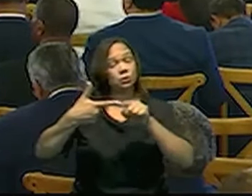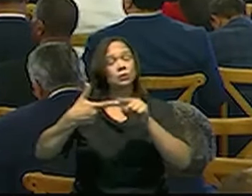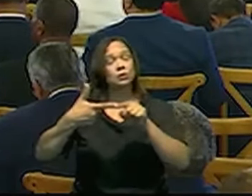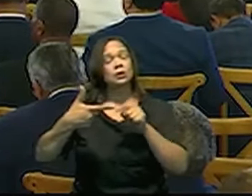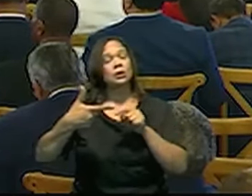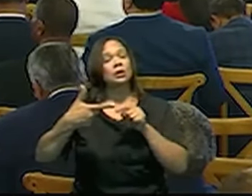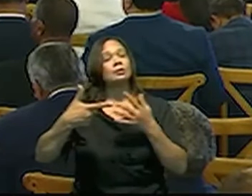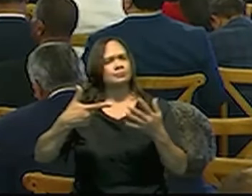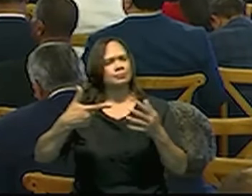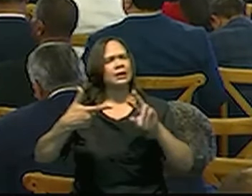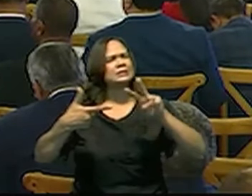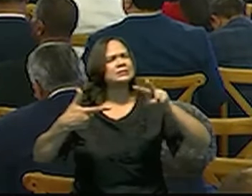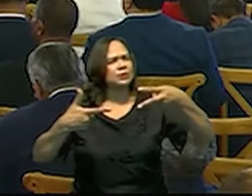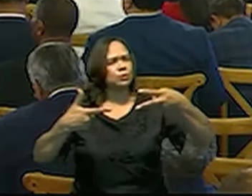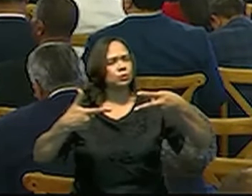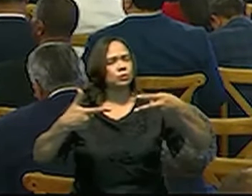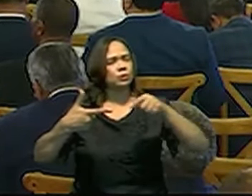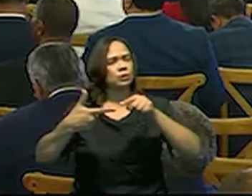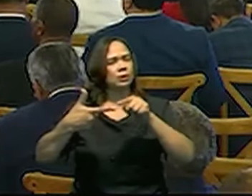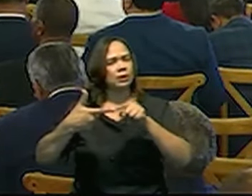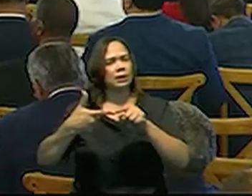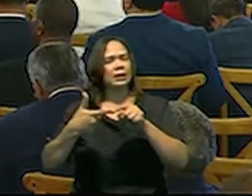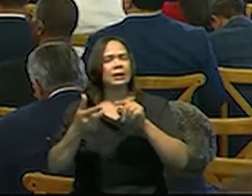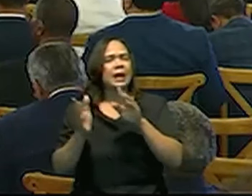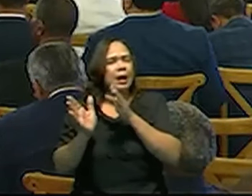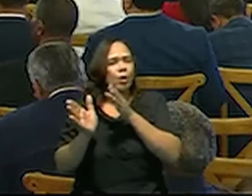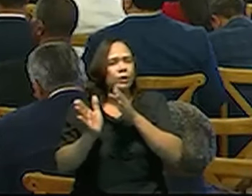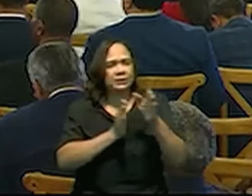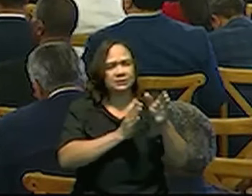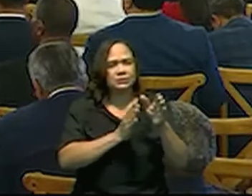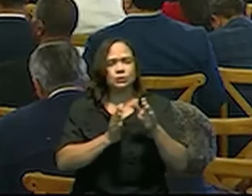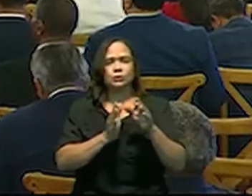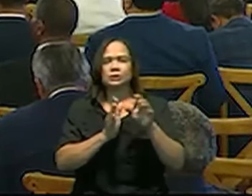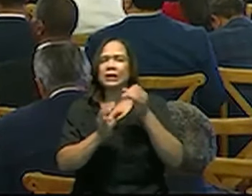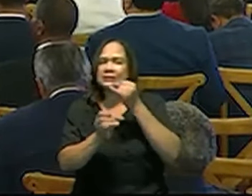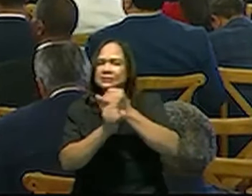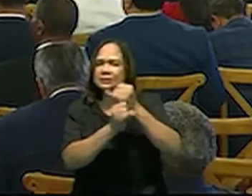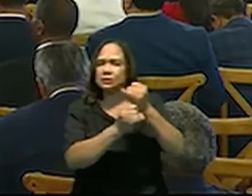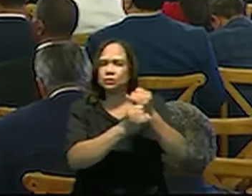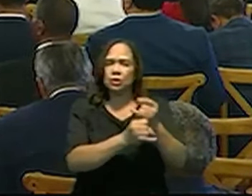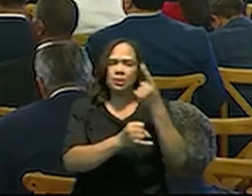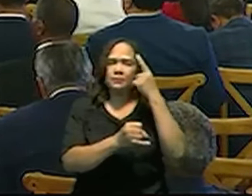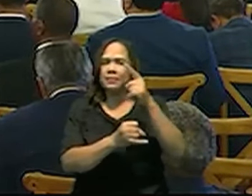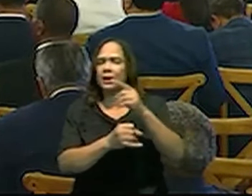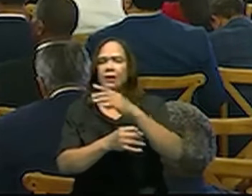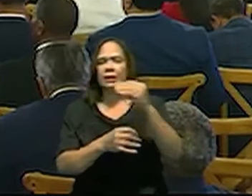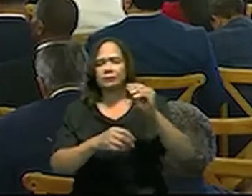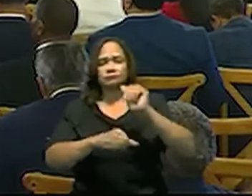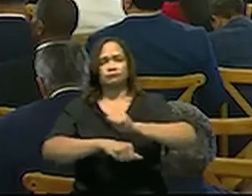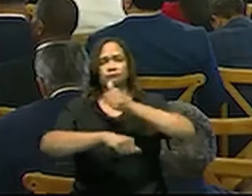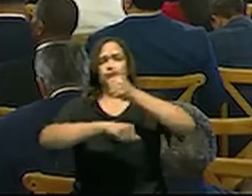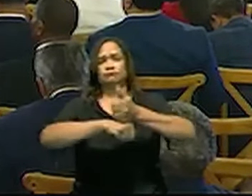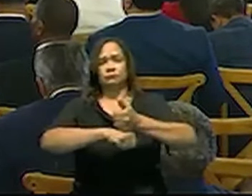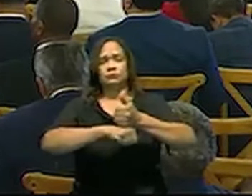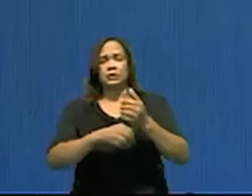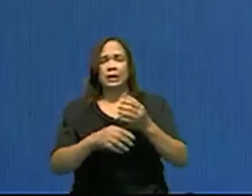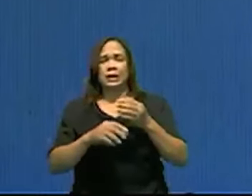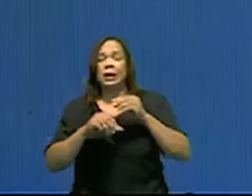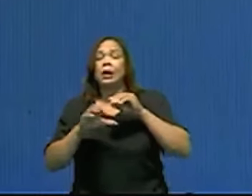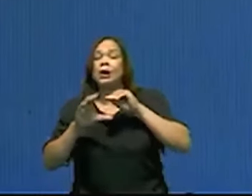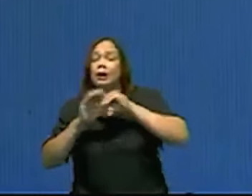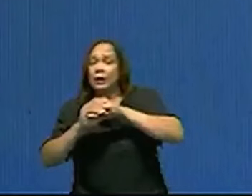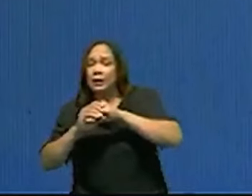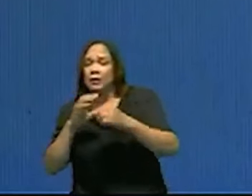Estado, de las organizaciones del Estado, para fundamentalmente crear ahorros,